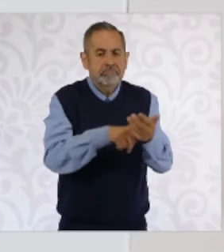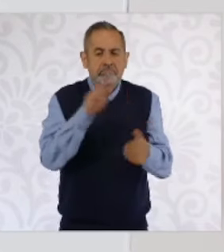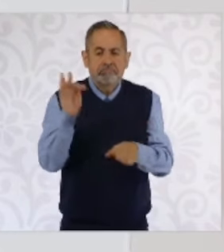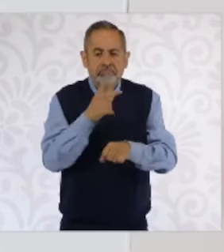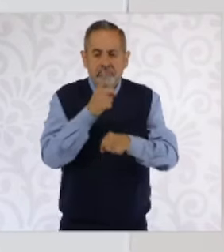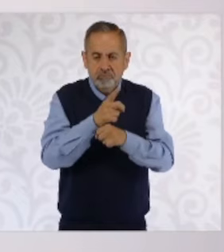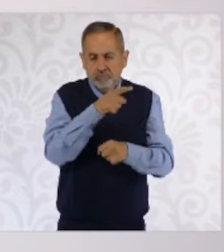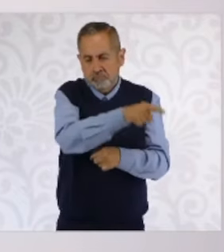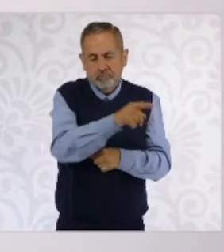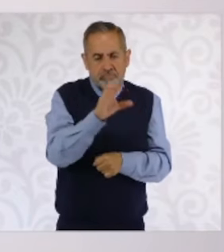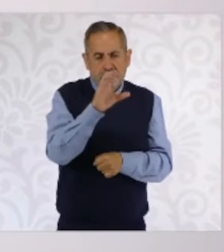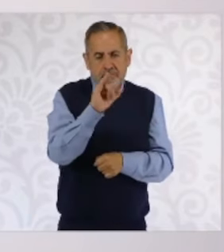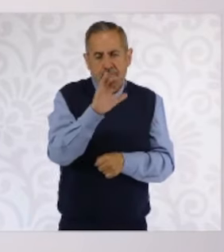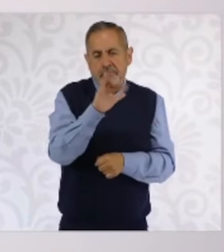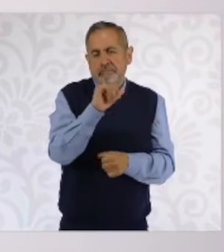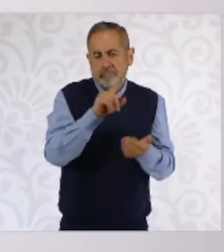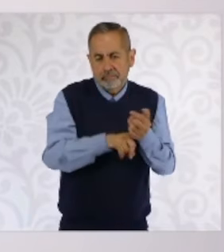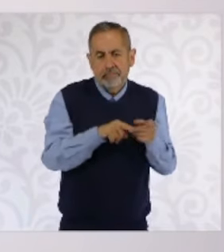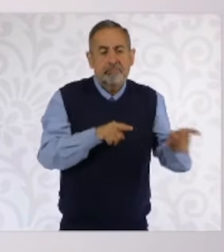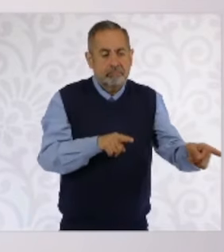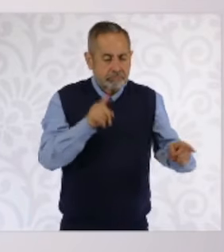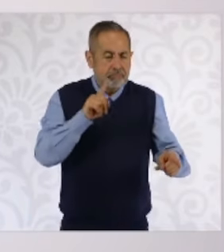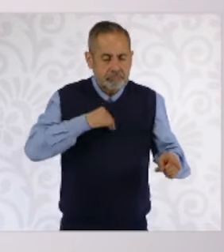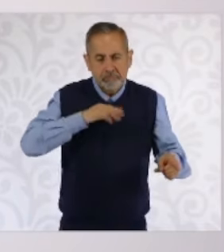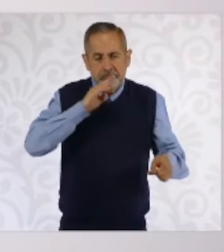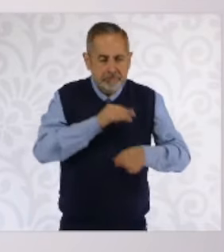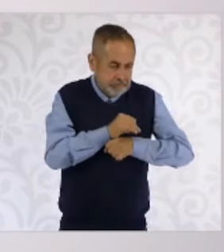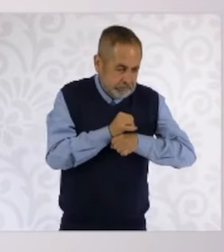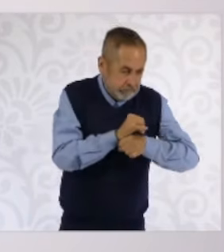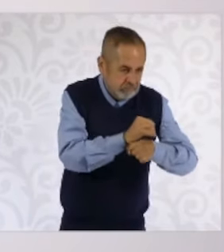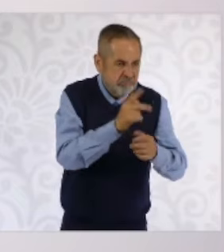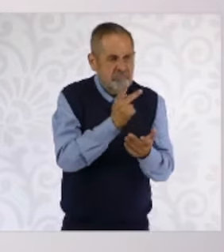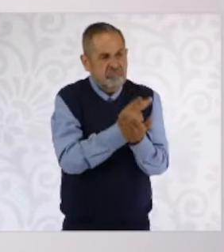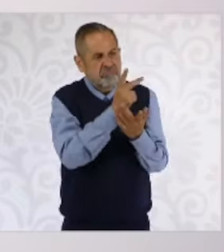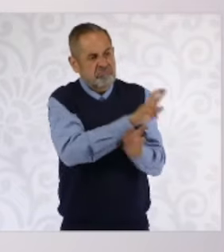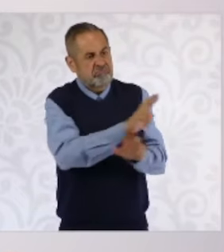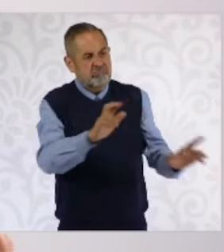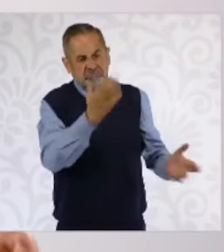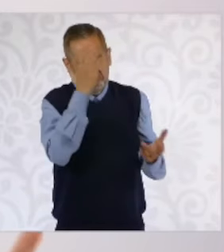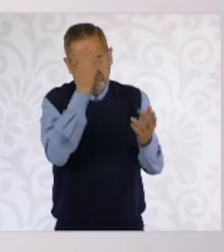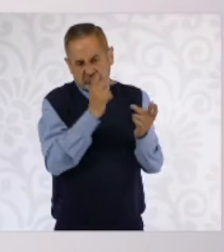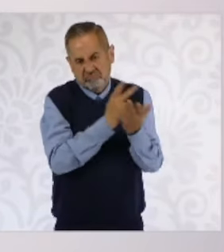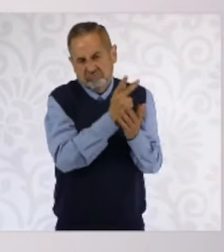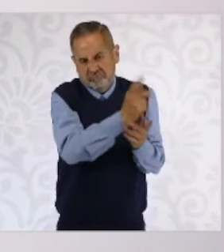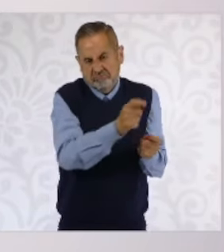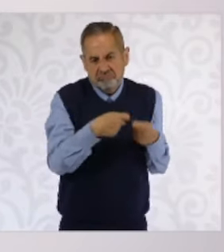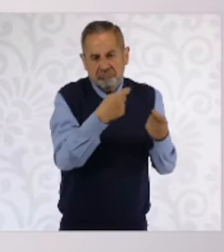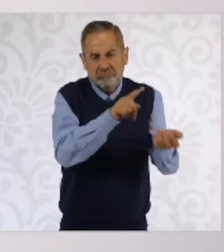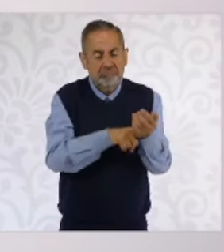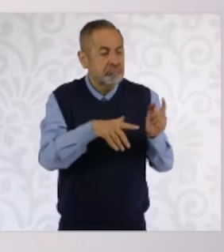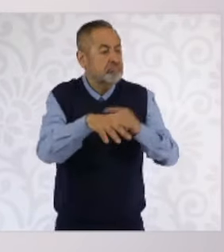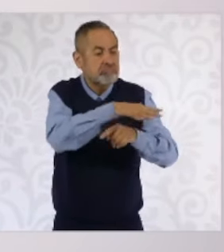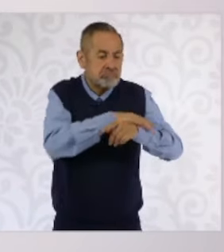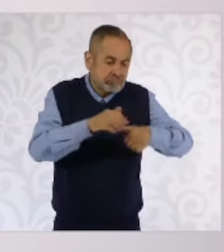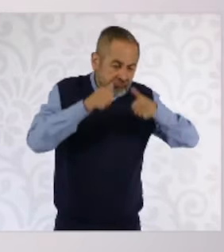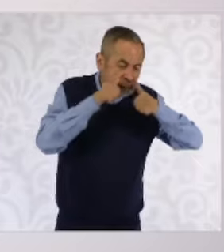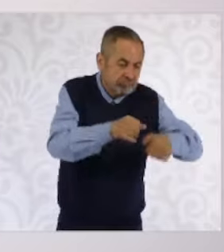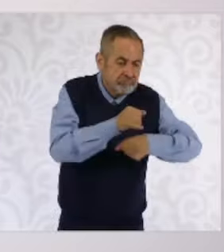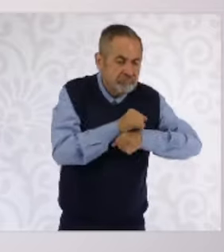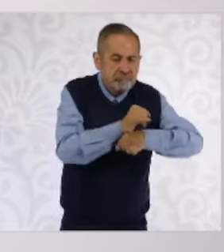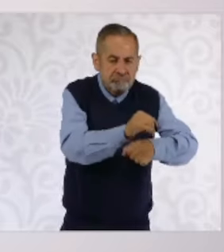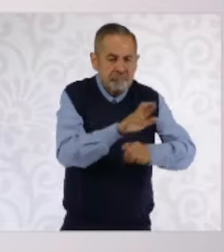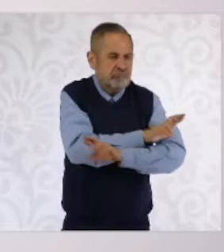Ciencias de la UNAM, hoy es investigadora emérita de la UNAM y una de las investigadoras en su área más